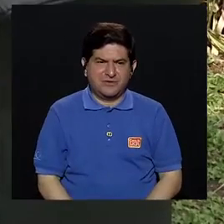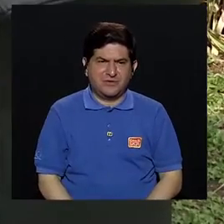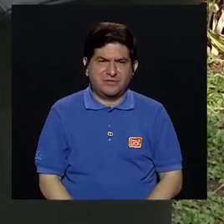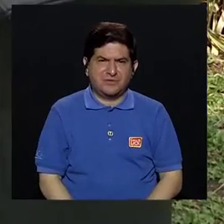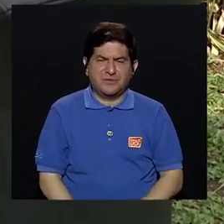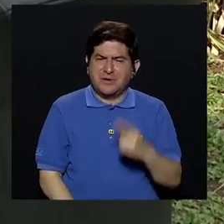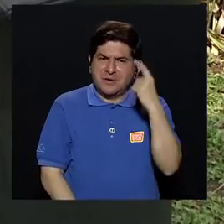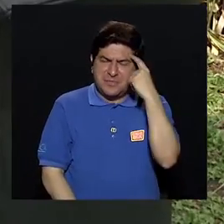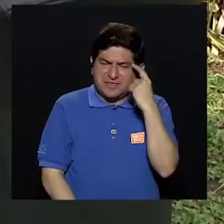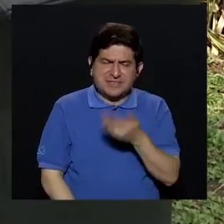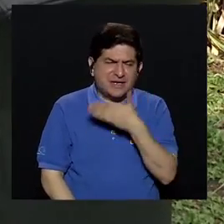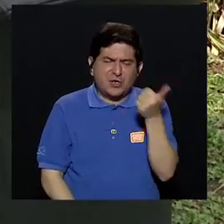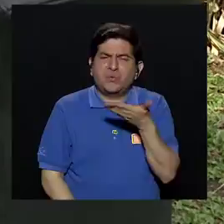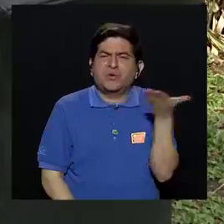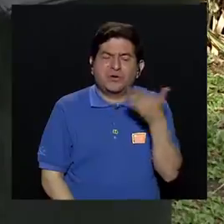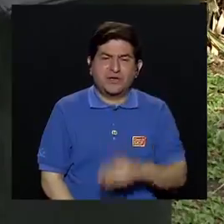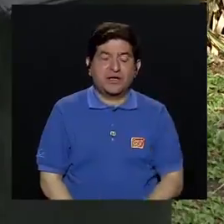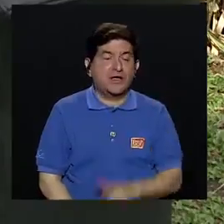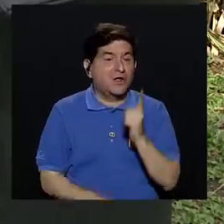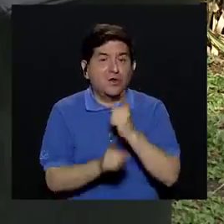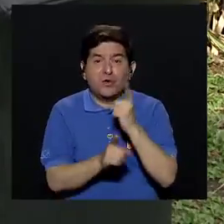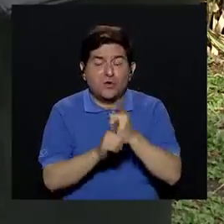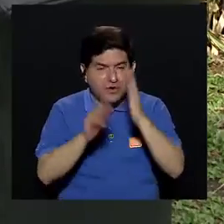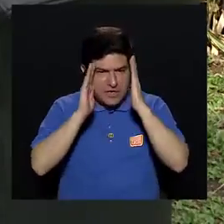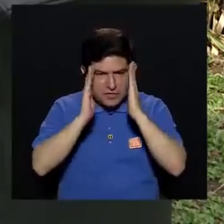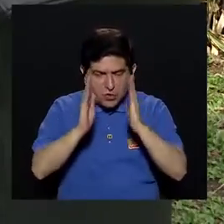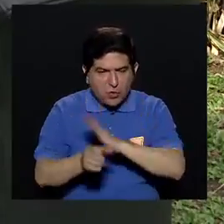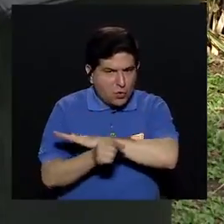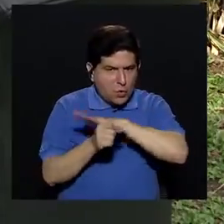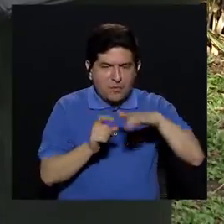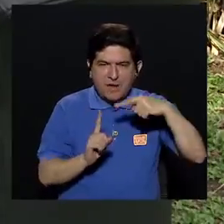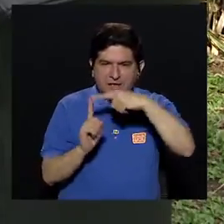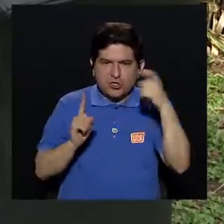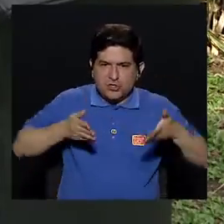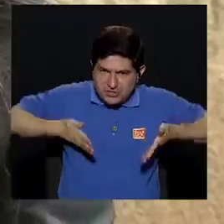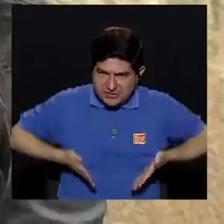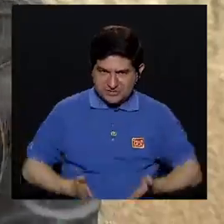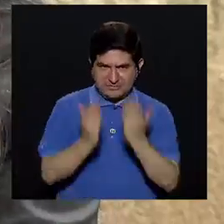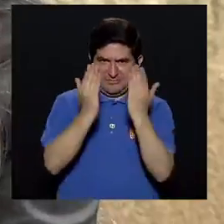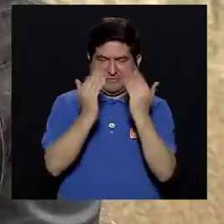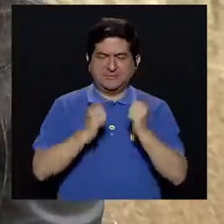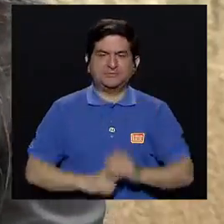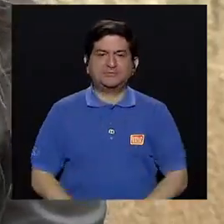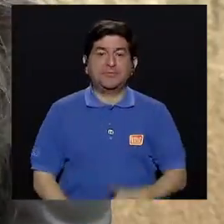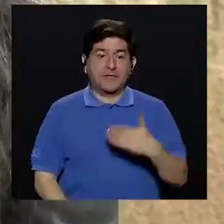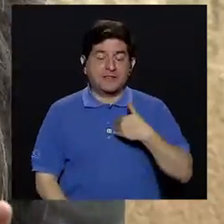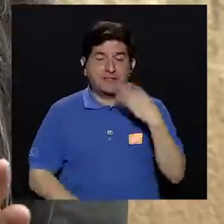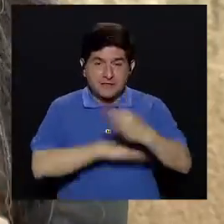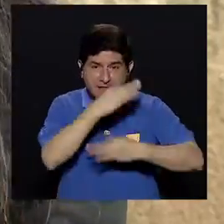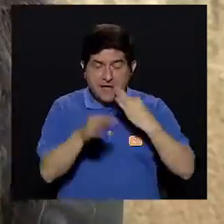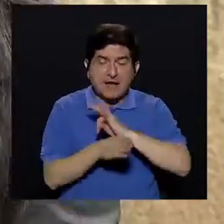sería lo adecuado? Lo ideal es darle seguimiento completo desde que nace, porque como tiene ciertos tipos de tratamientos